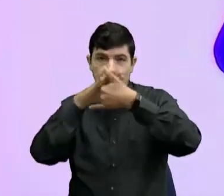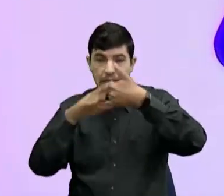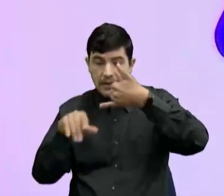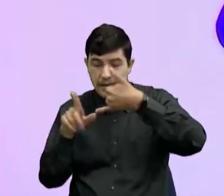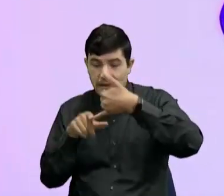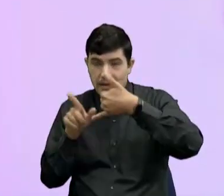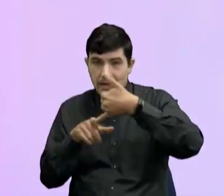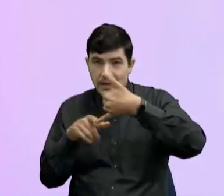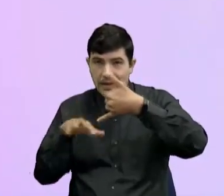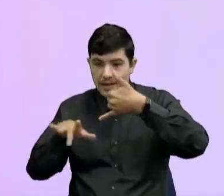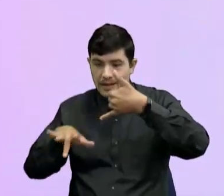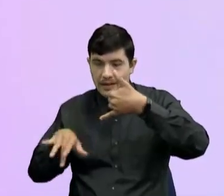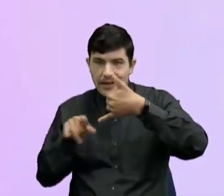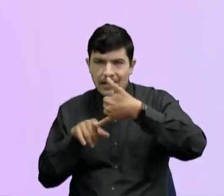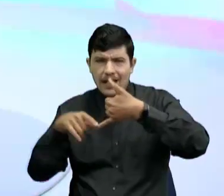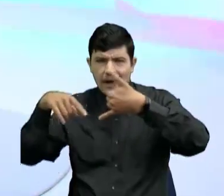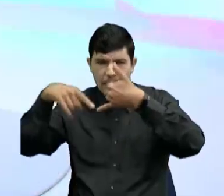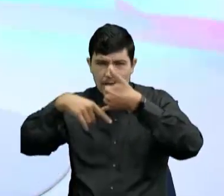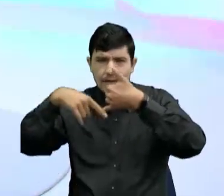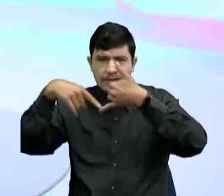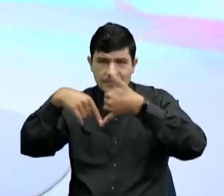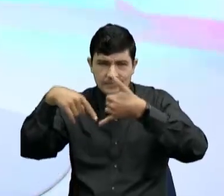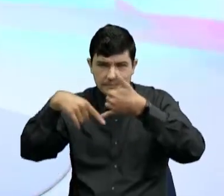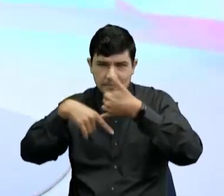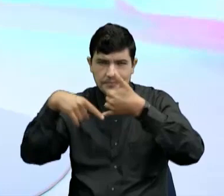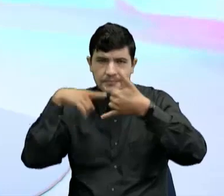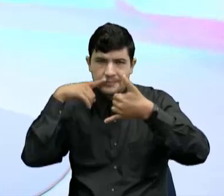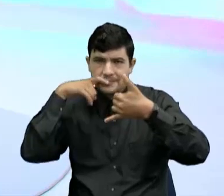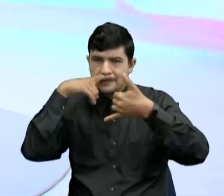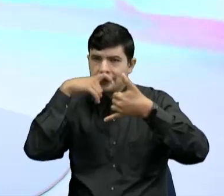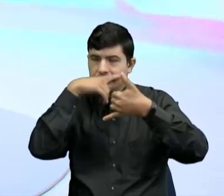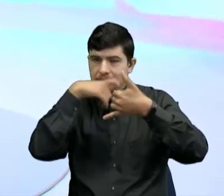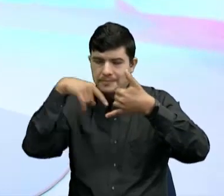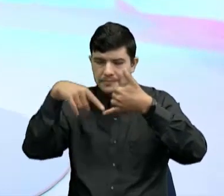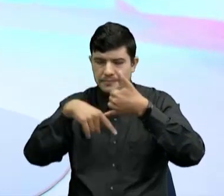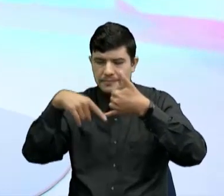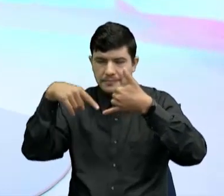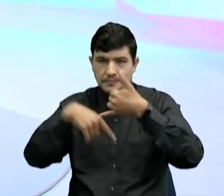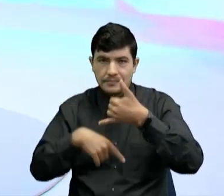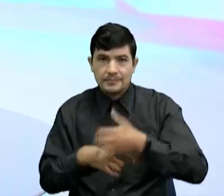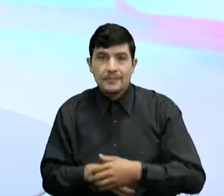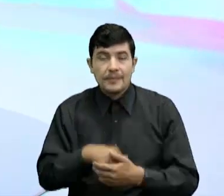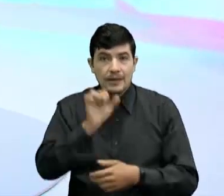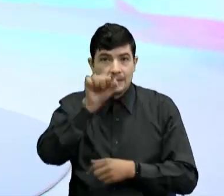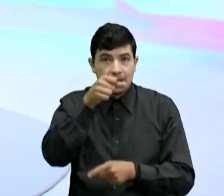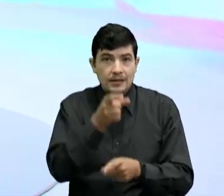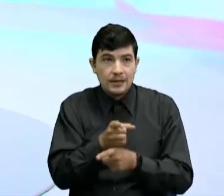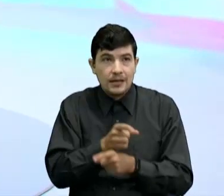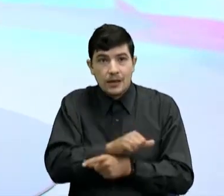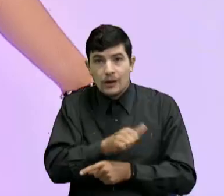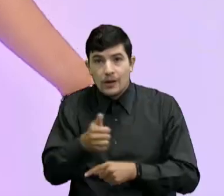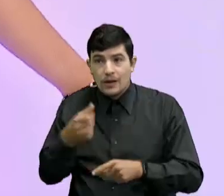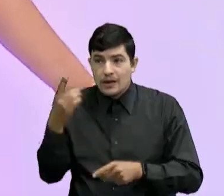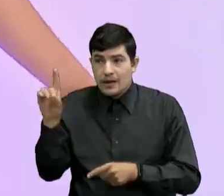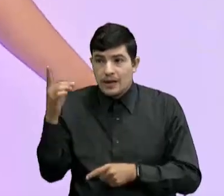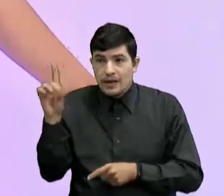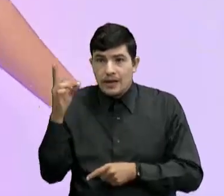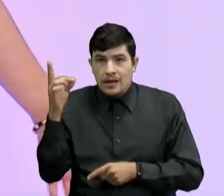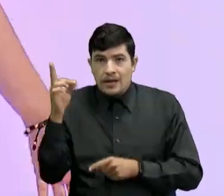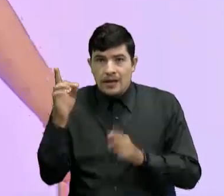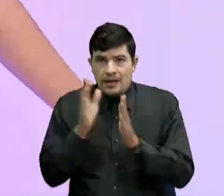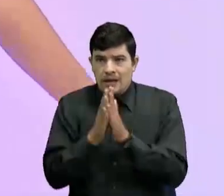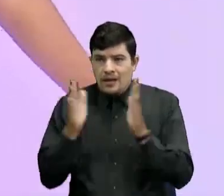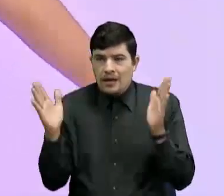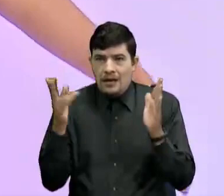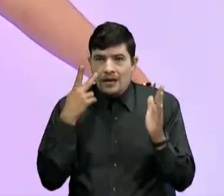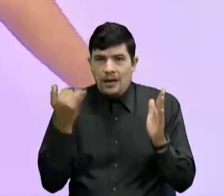Que es abajo En el Amazonas Tiene a la derecha Según como